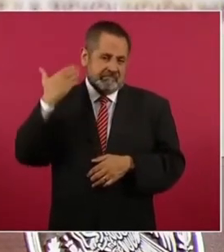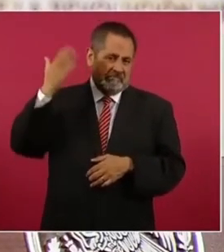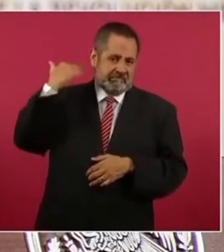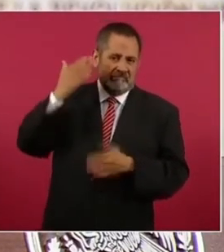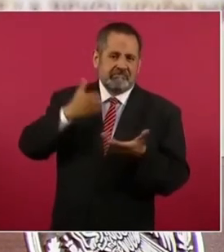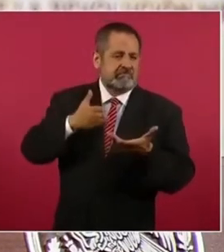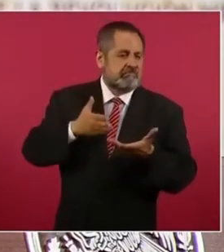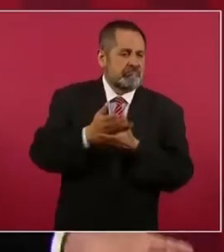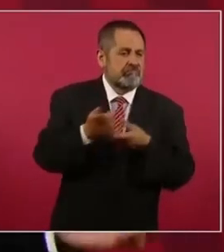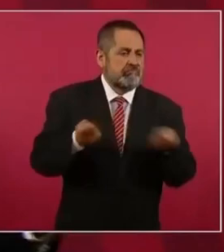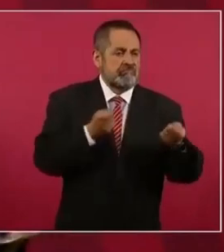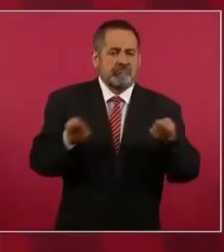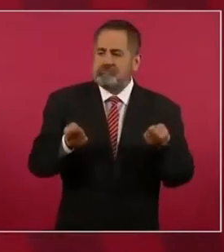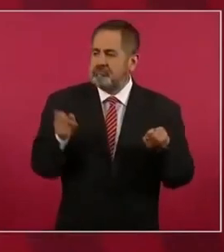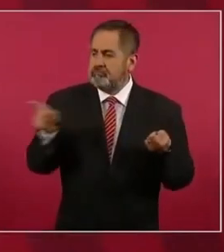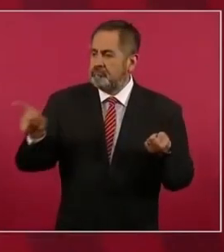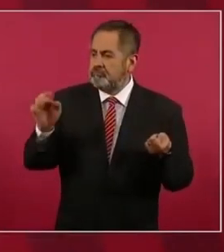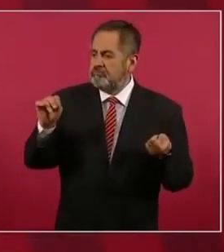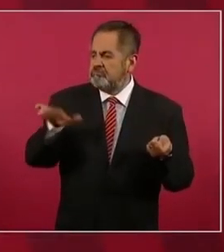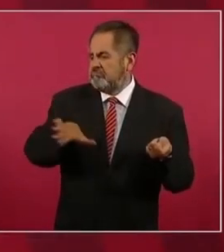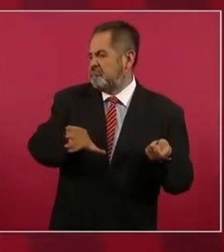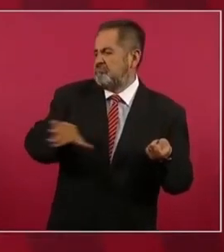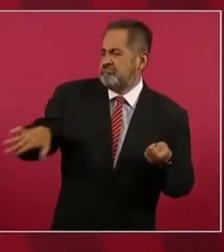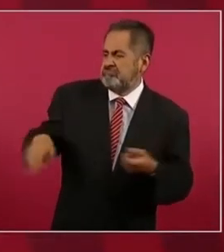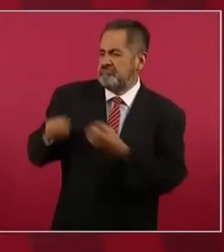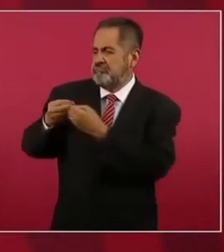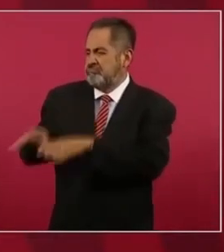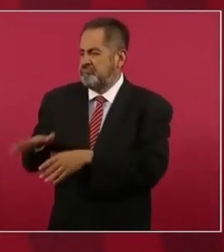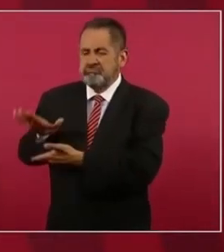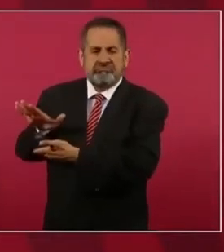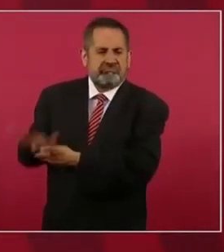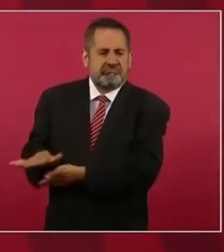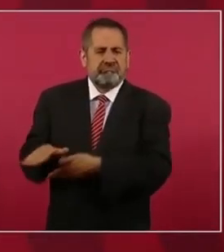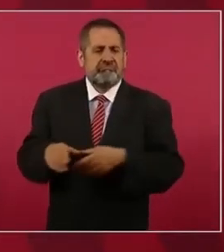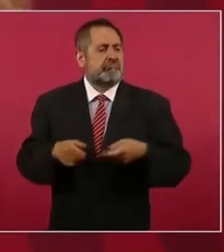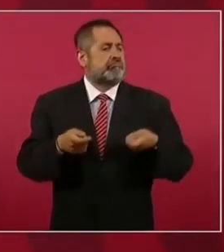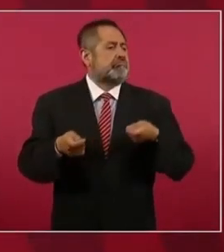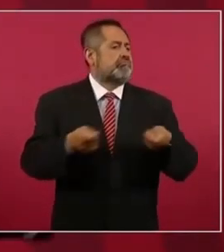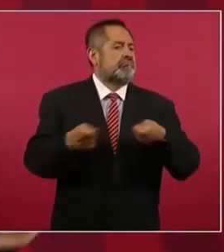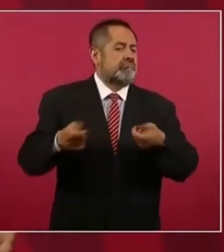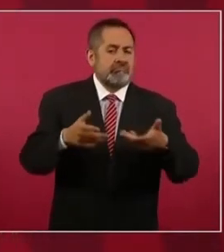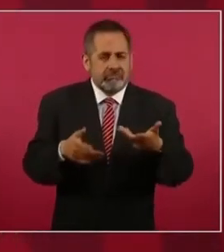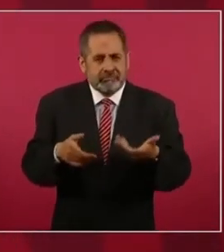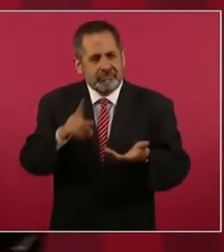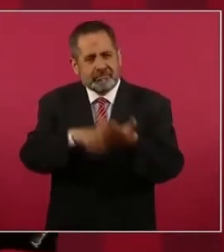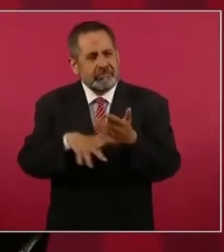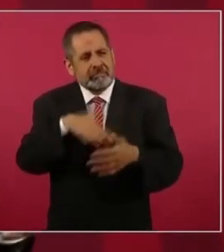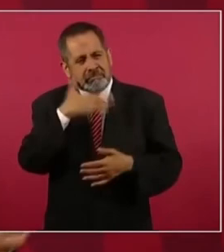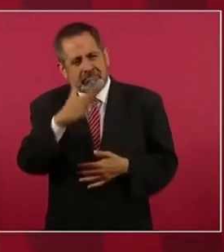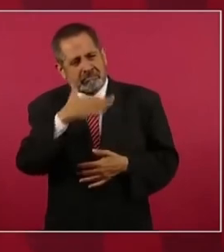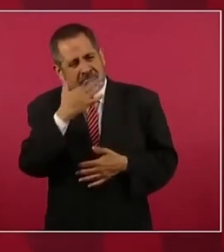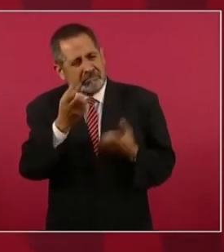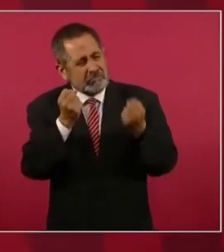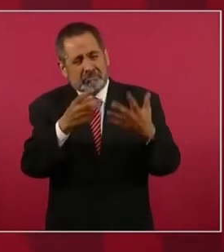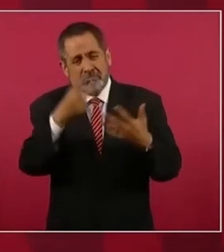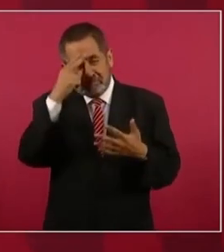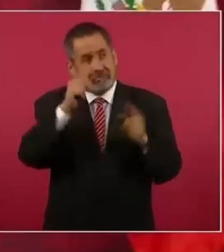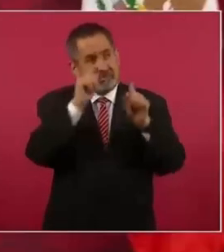sé lo que es eso pero en general los fraudes en México